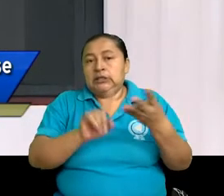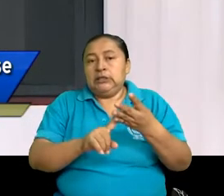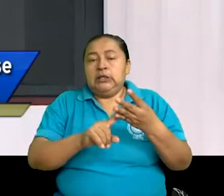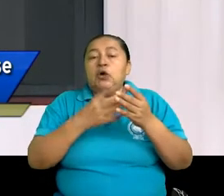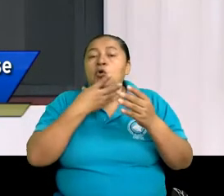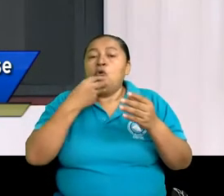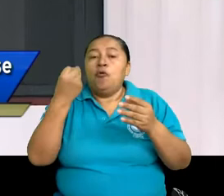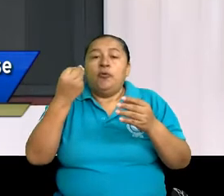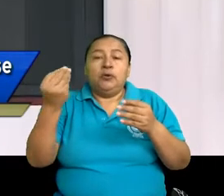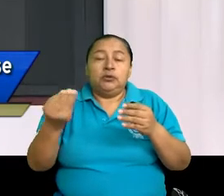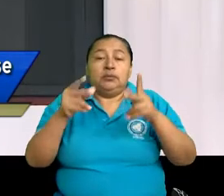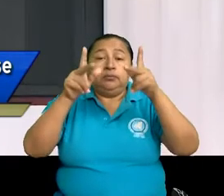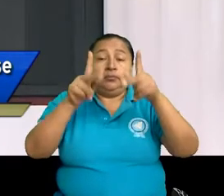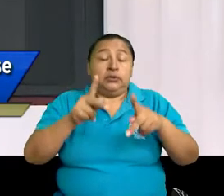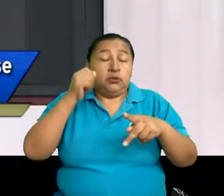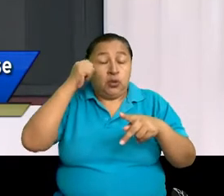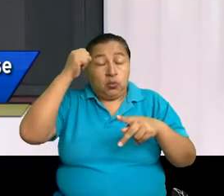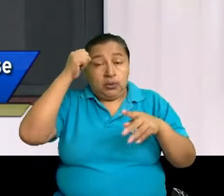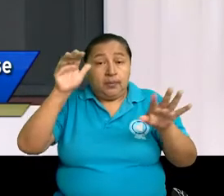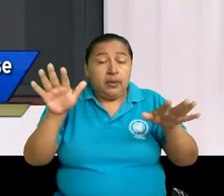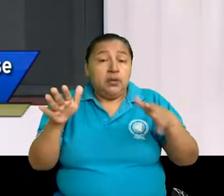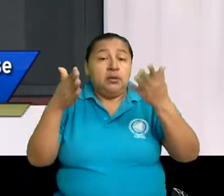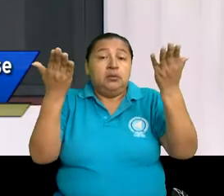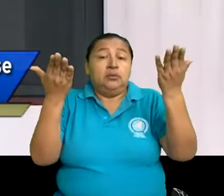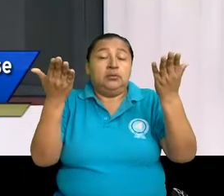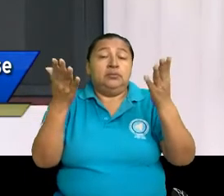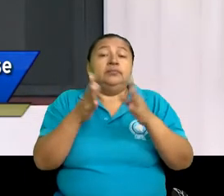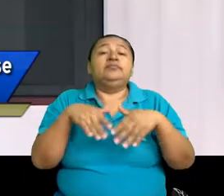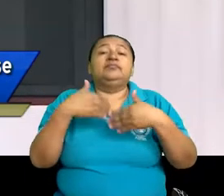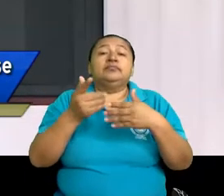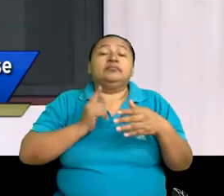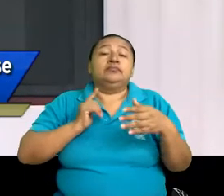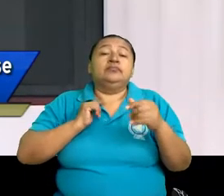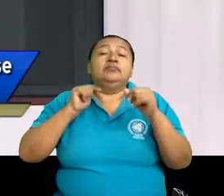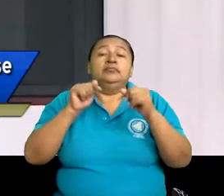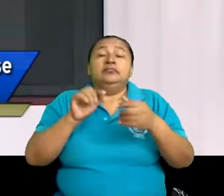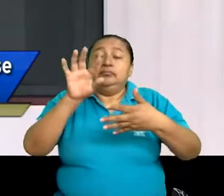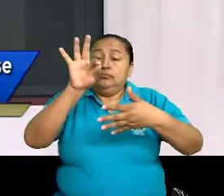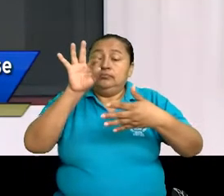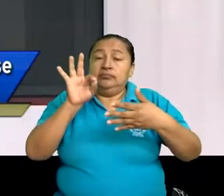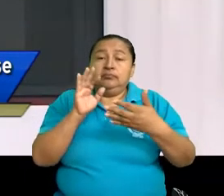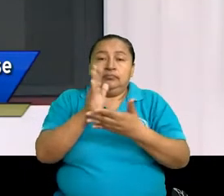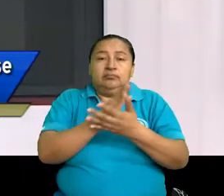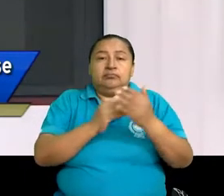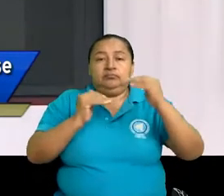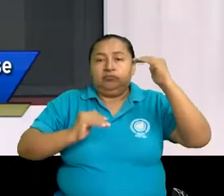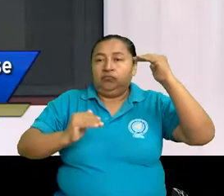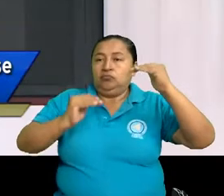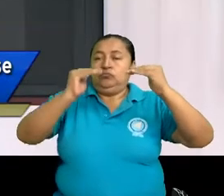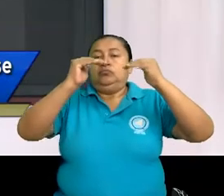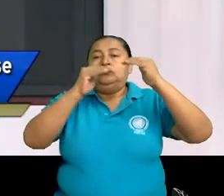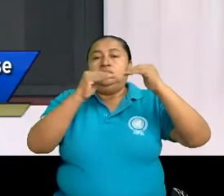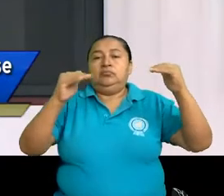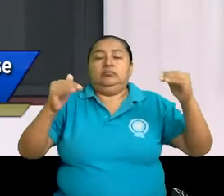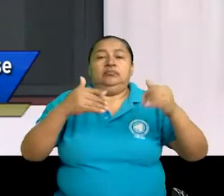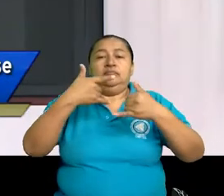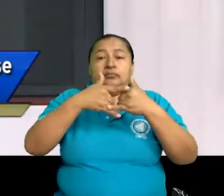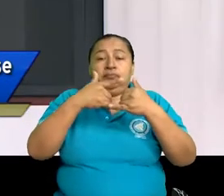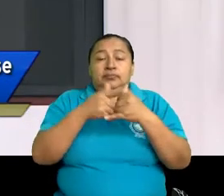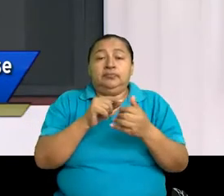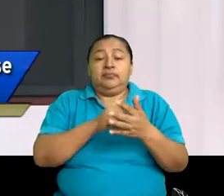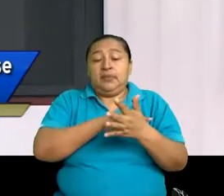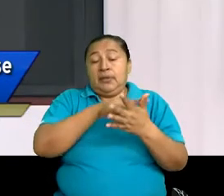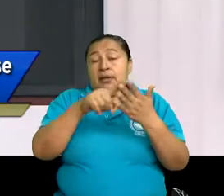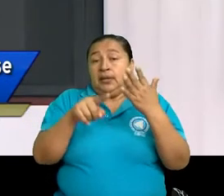juventud, las personas adultas mayores y que tienen elementos de equidad de género. De esas